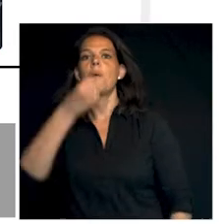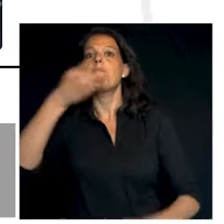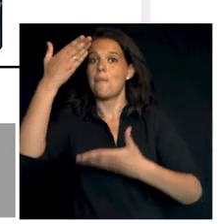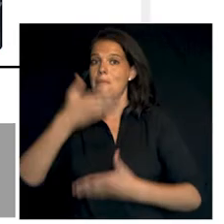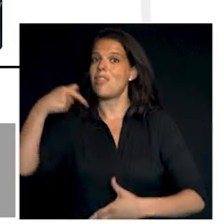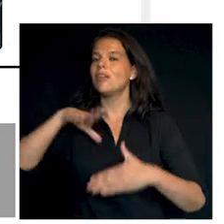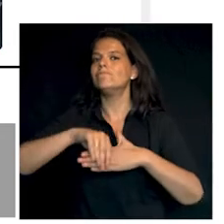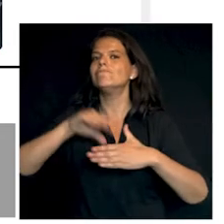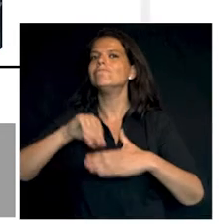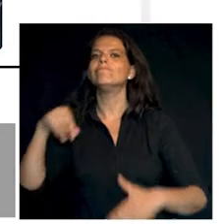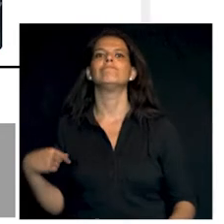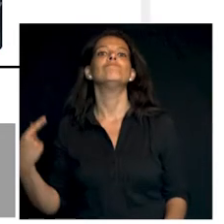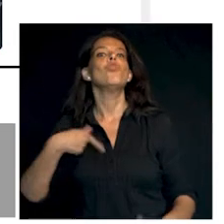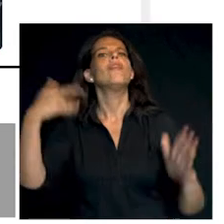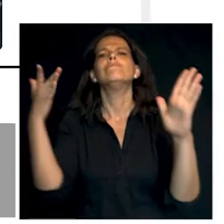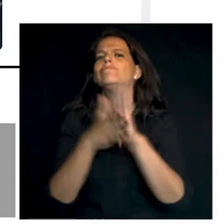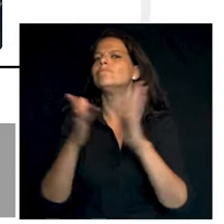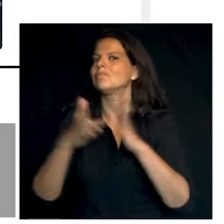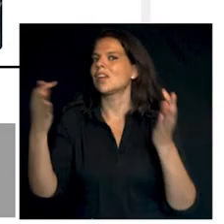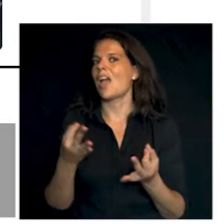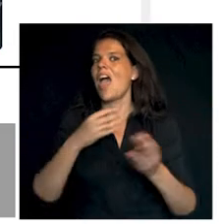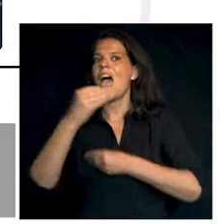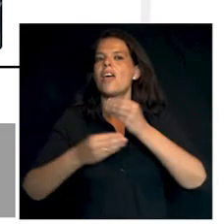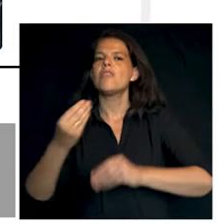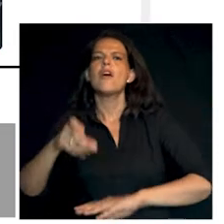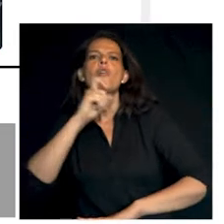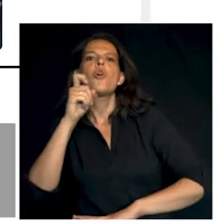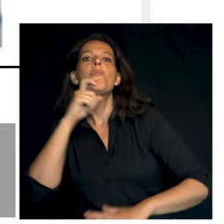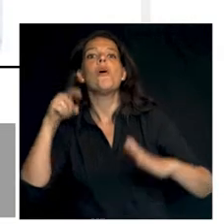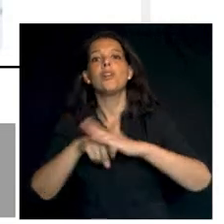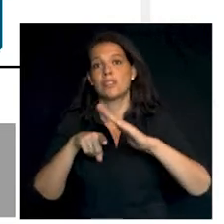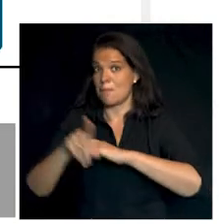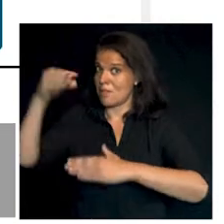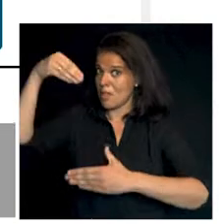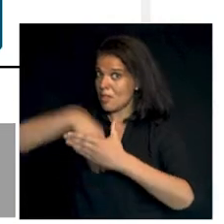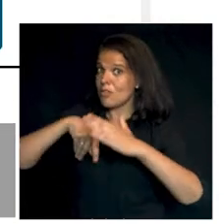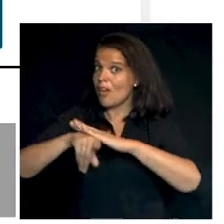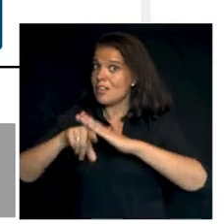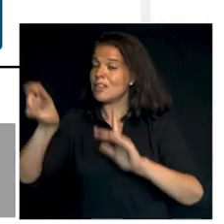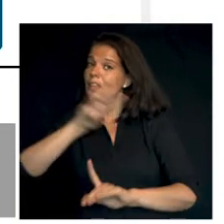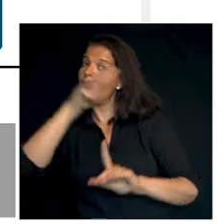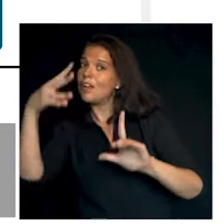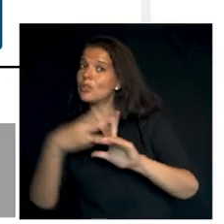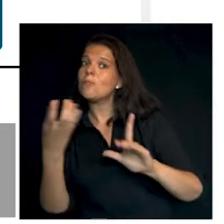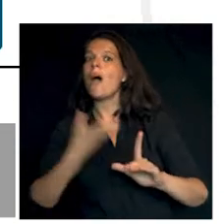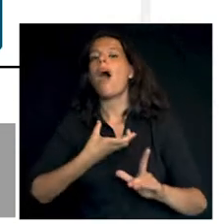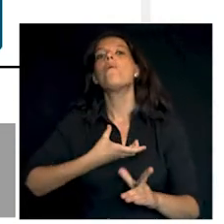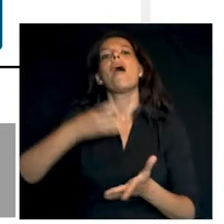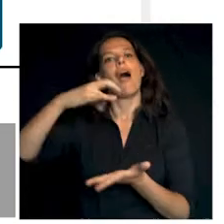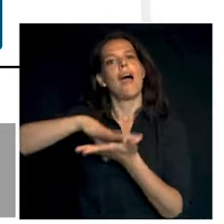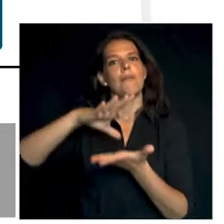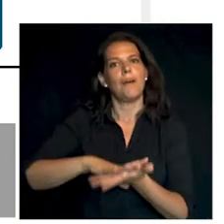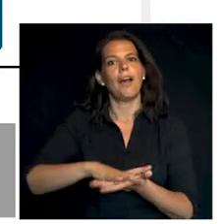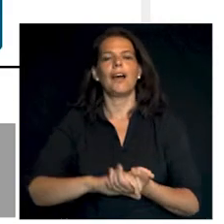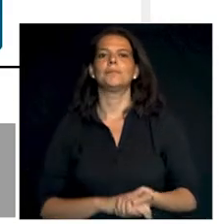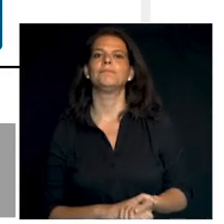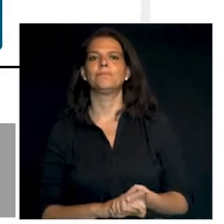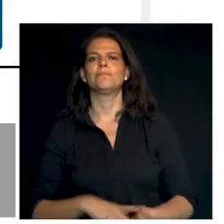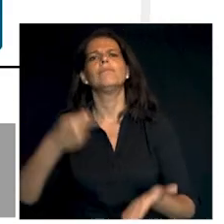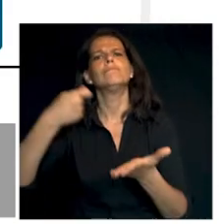Bienvenido a este vídeo donde te explicaré cómo realizar un trámite dentro de la sede electrónica del Ayuntamiento de Málaga.